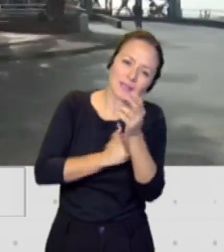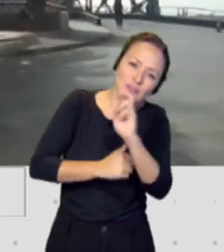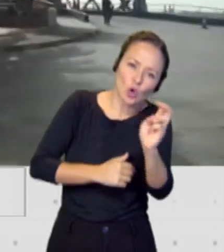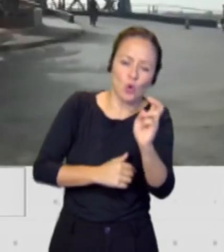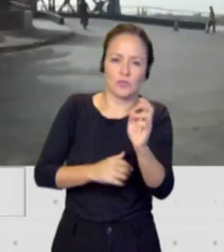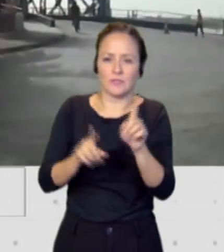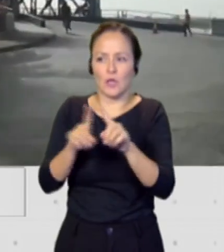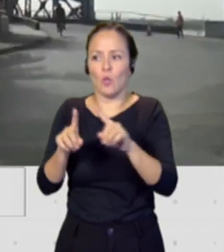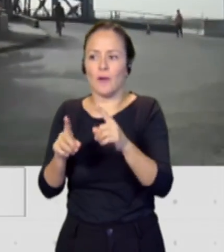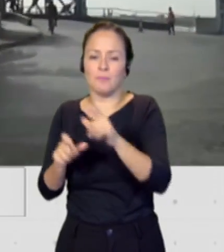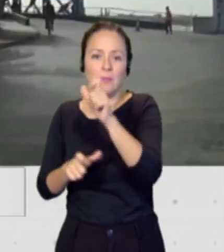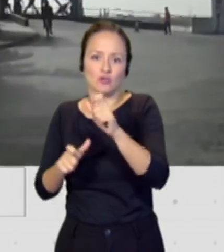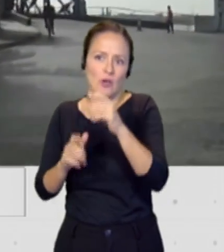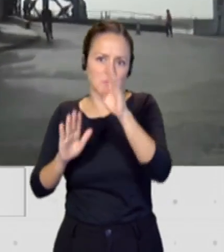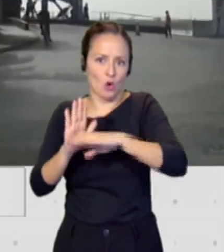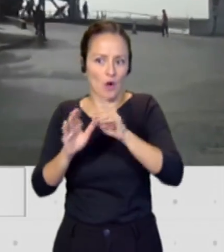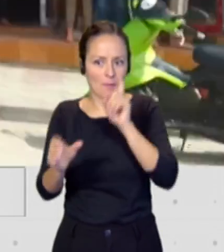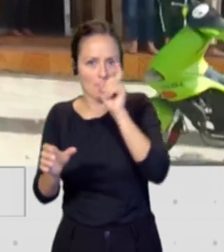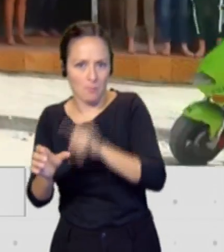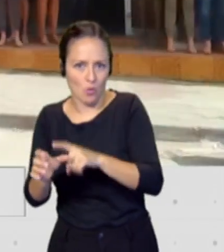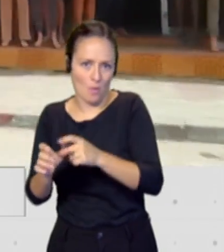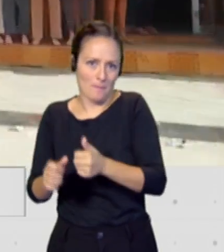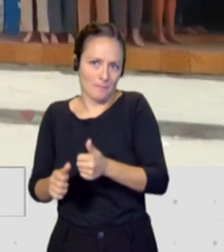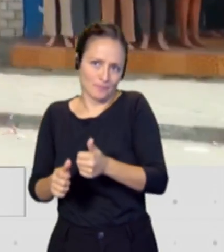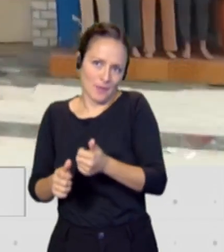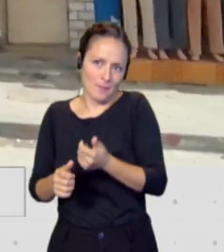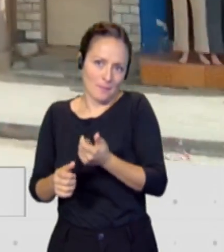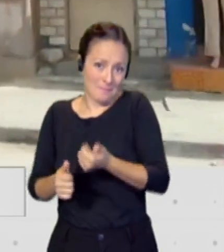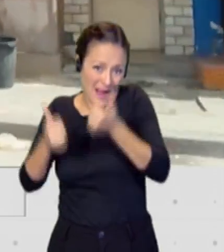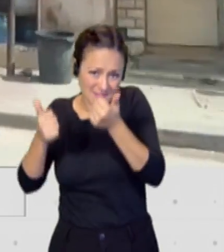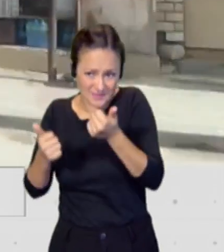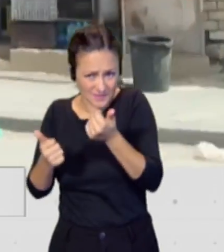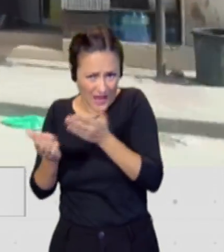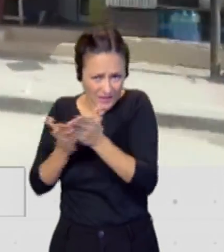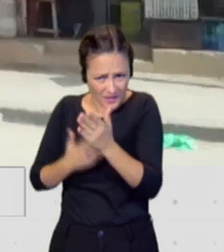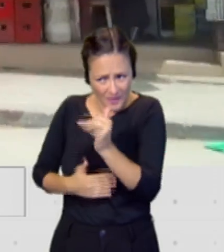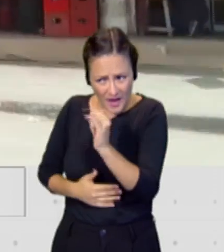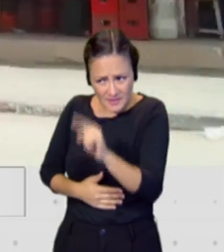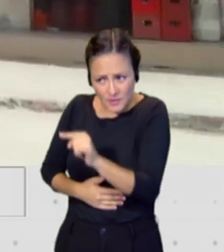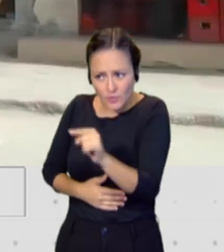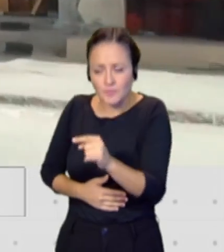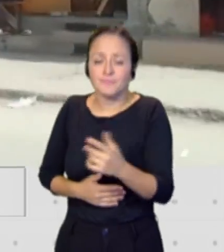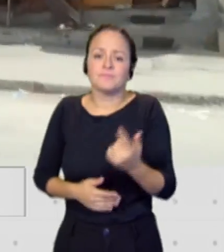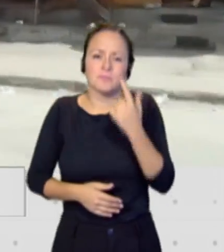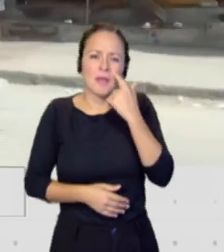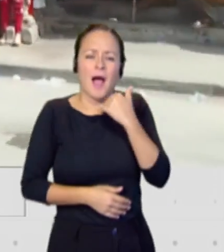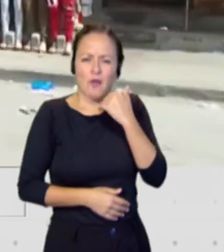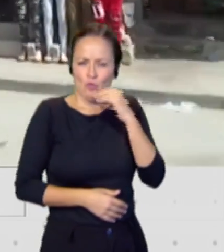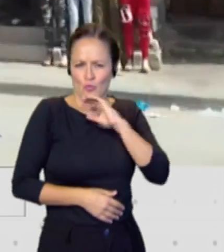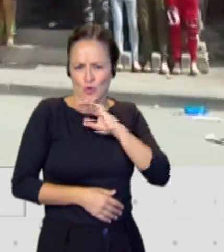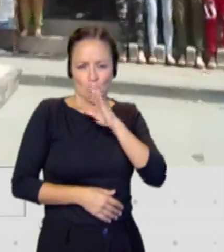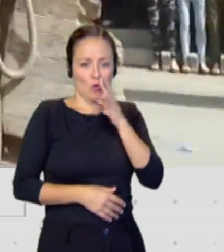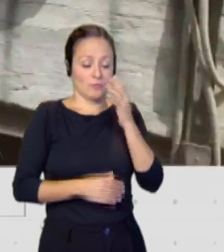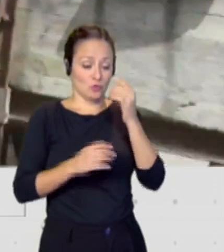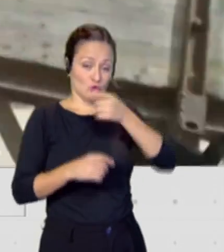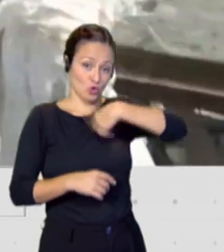acogerse a estas formaciones? Me pasó una cosa muy curiosa porque en las dos semanas y